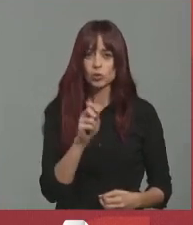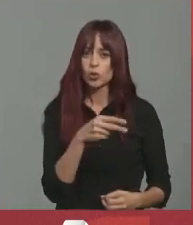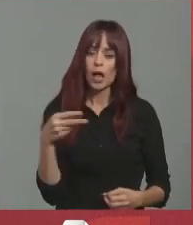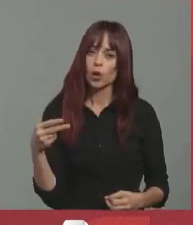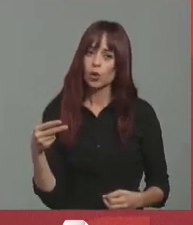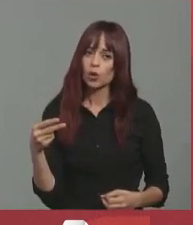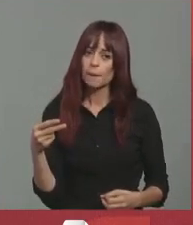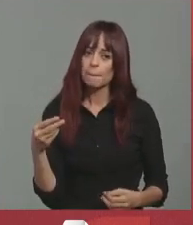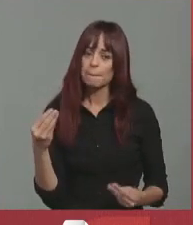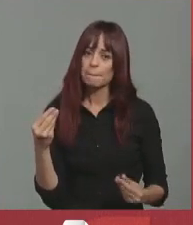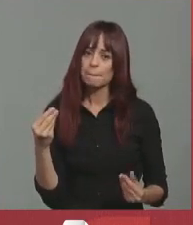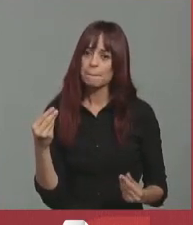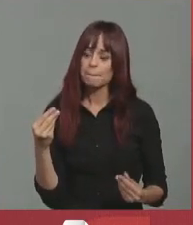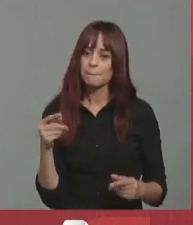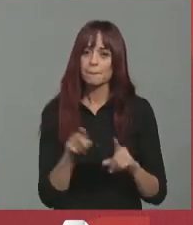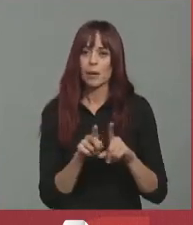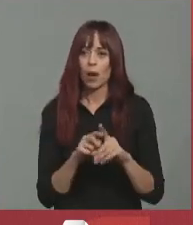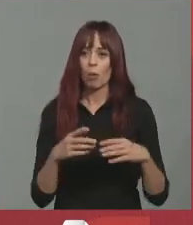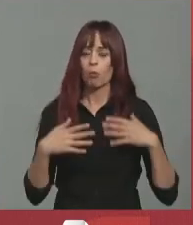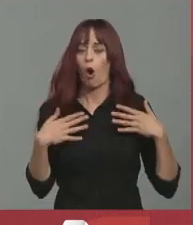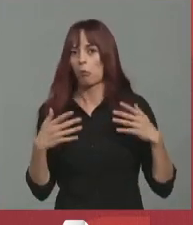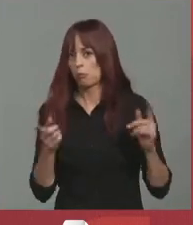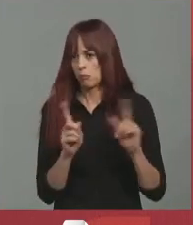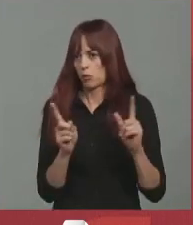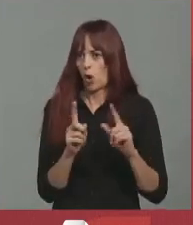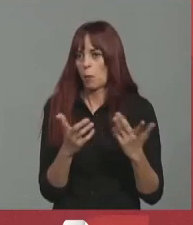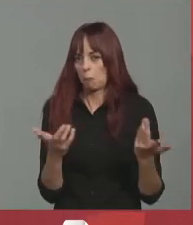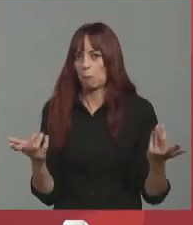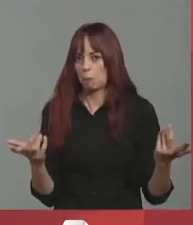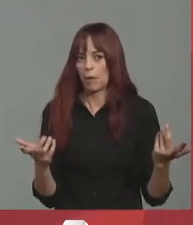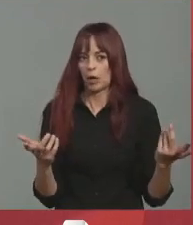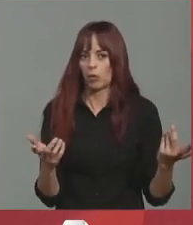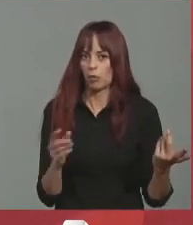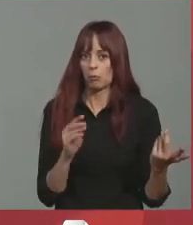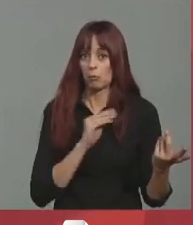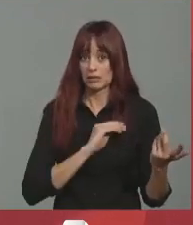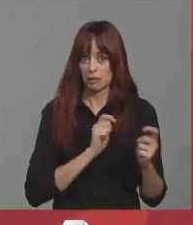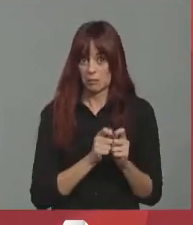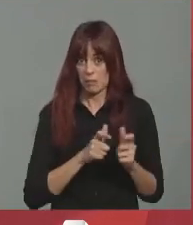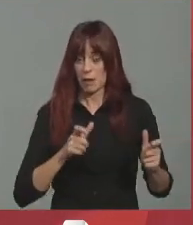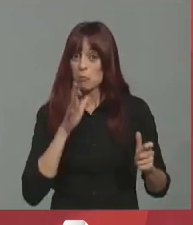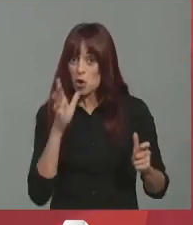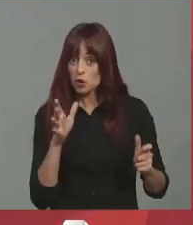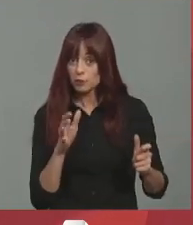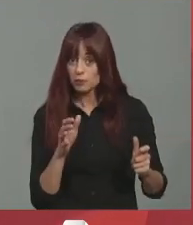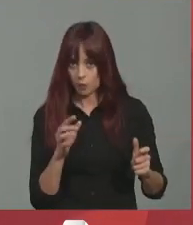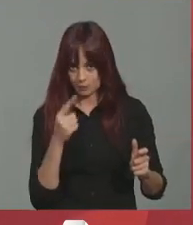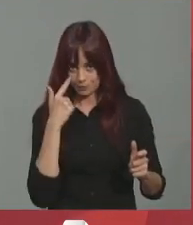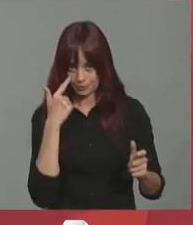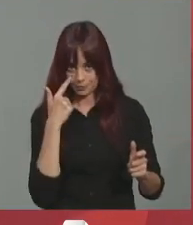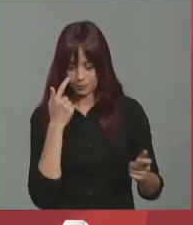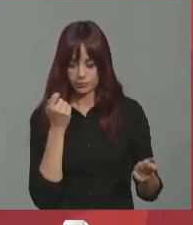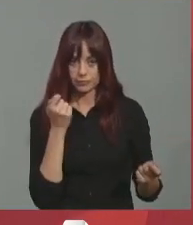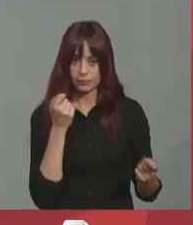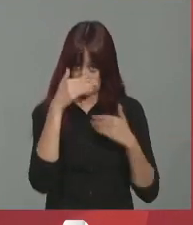no por inesperado, sí que muy abultado. Y no hay que perder de vista que estamos